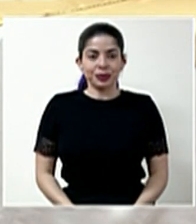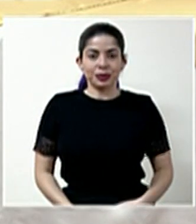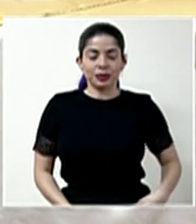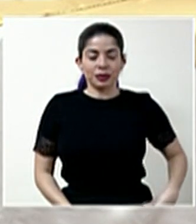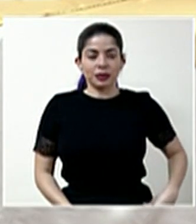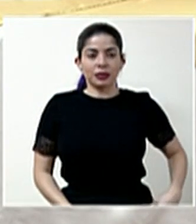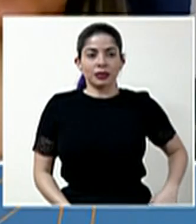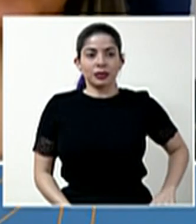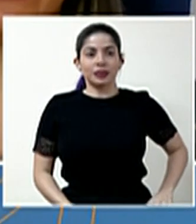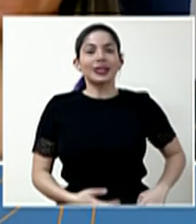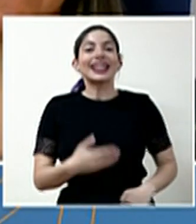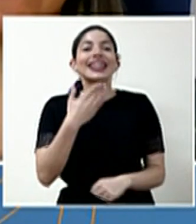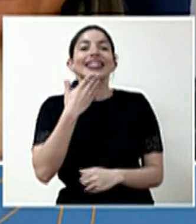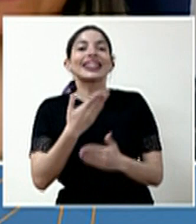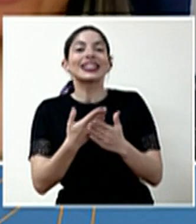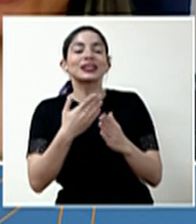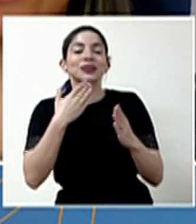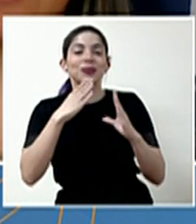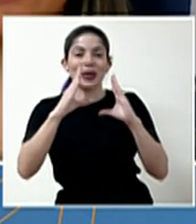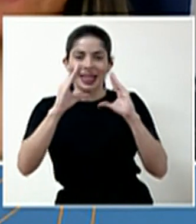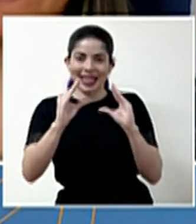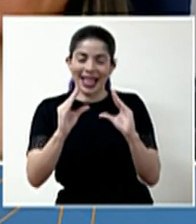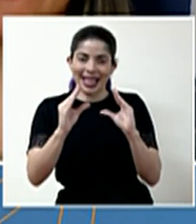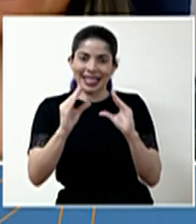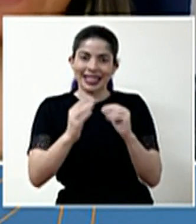Gracias, buenas tardes.